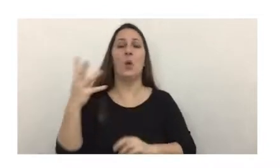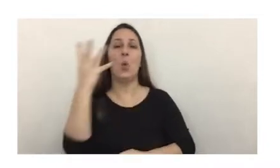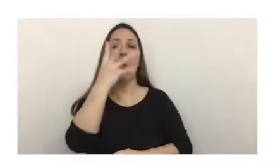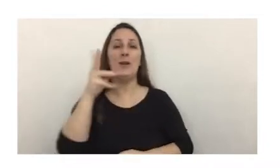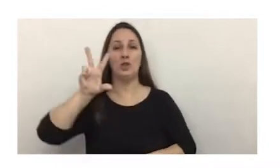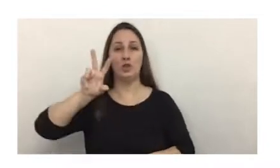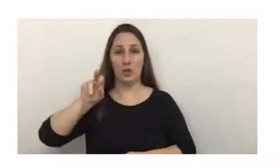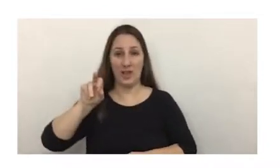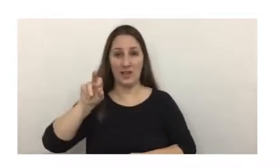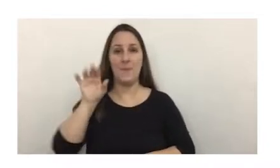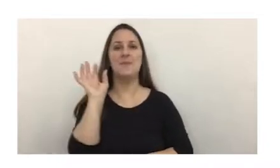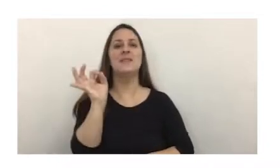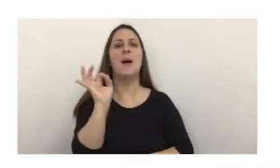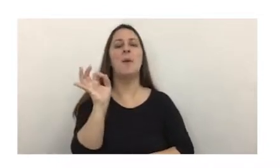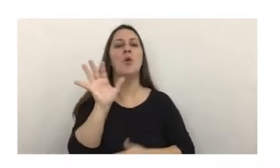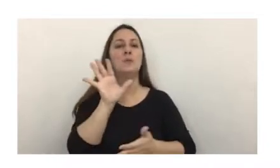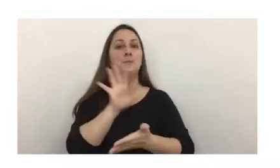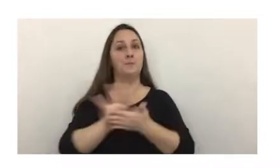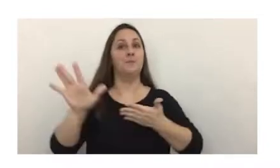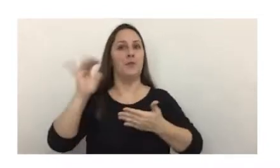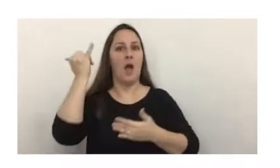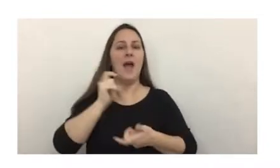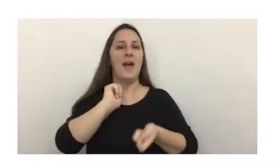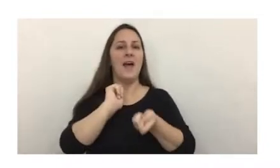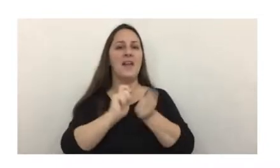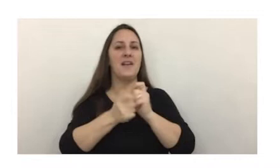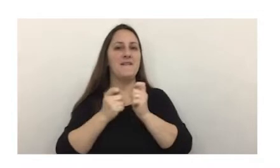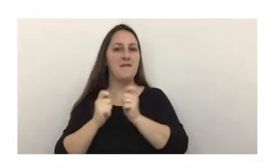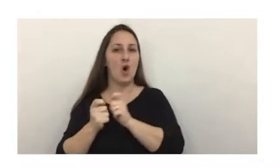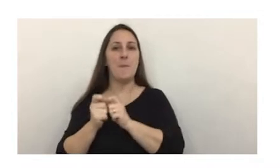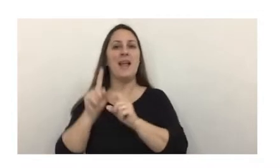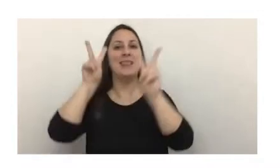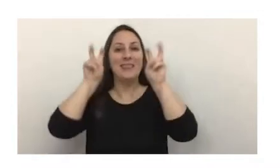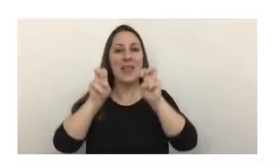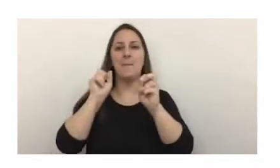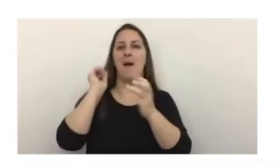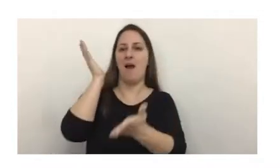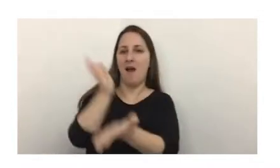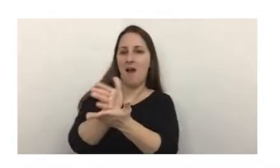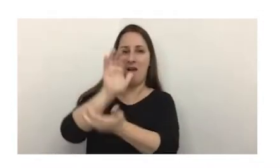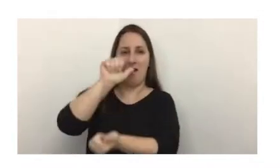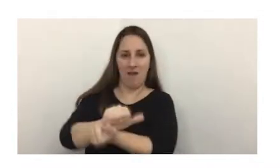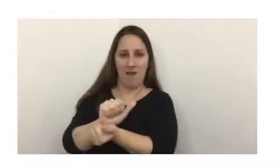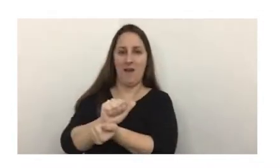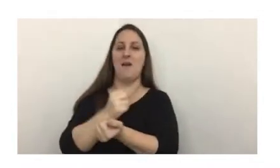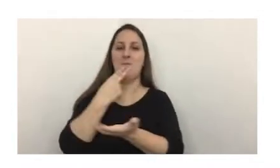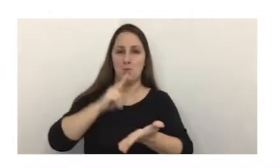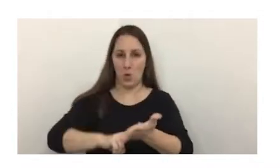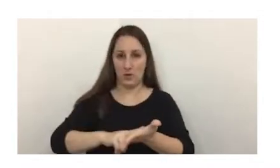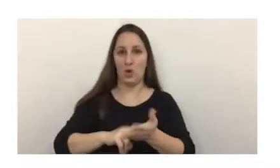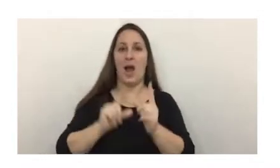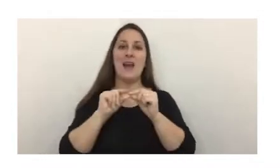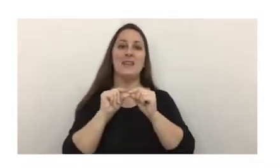sabemos que introdujo significativas reformas en materia penal tributaria entre las cuales el